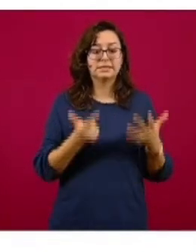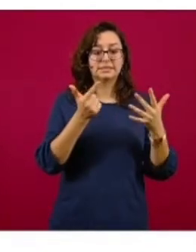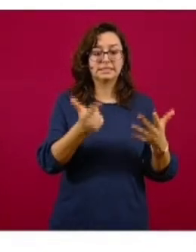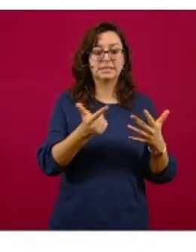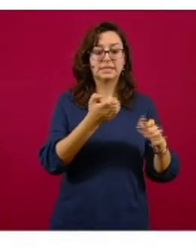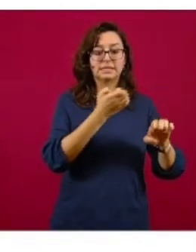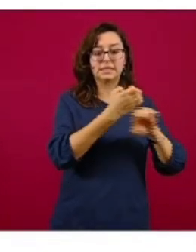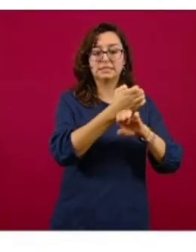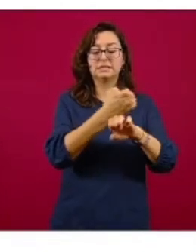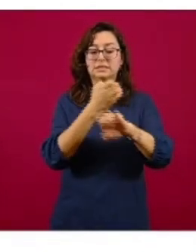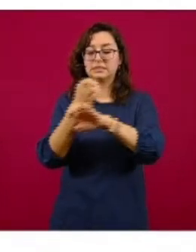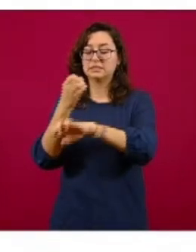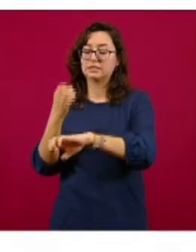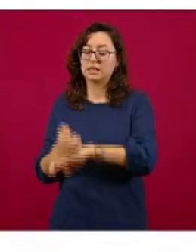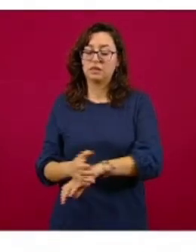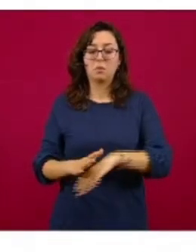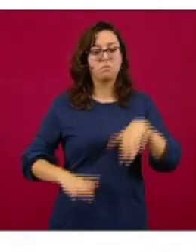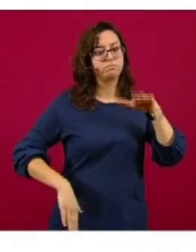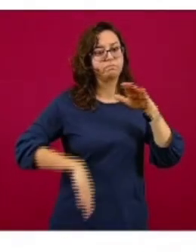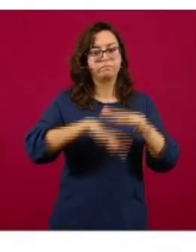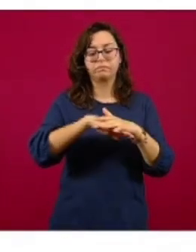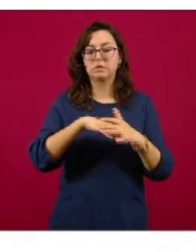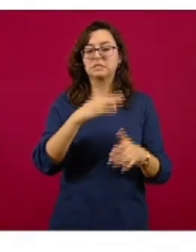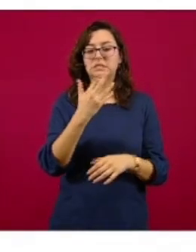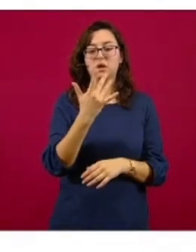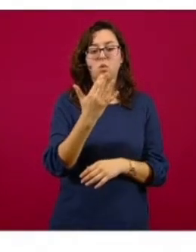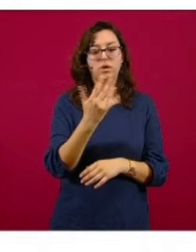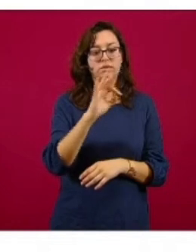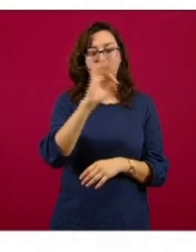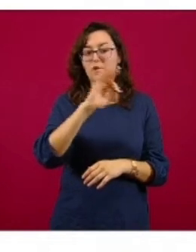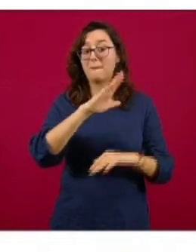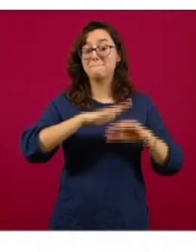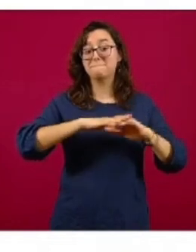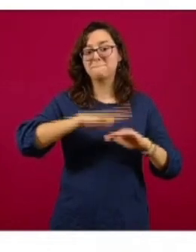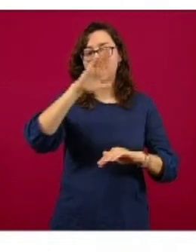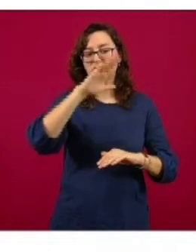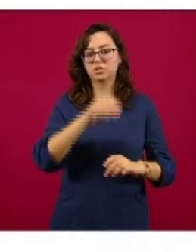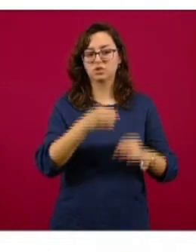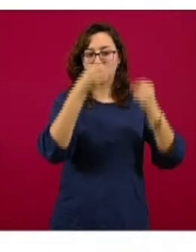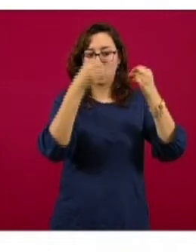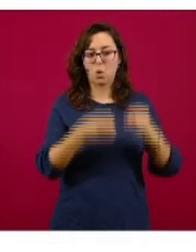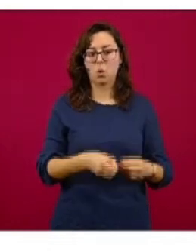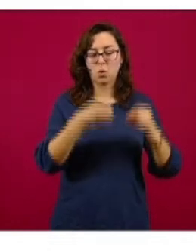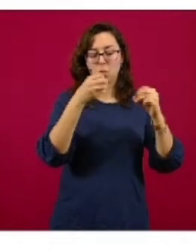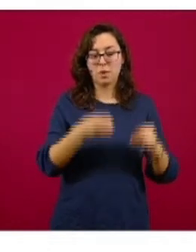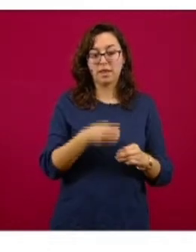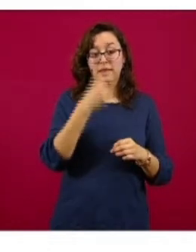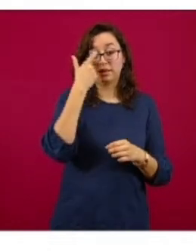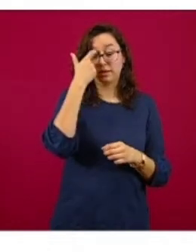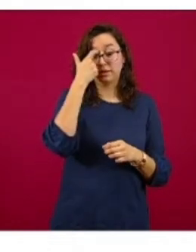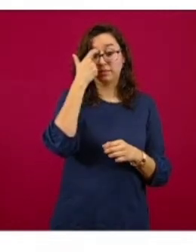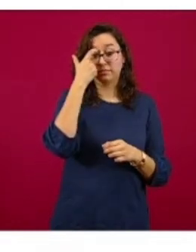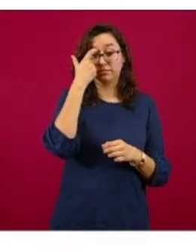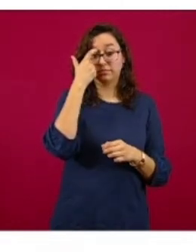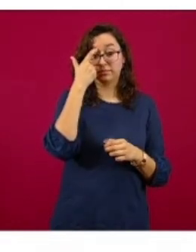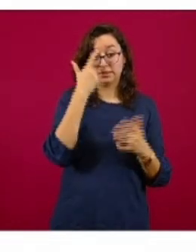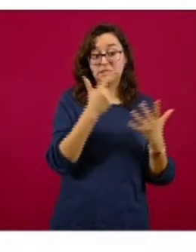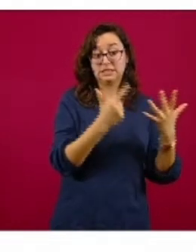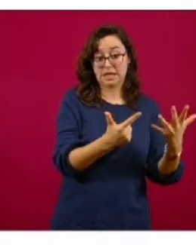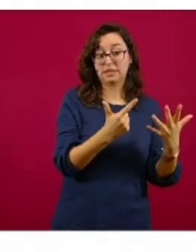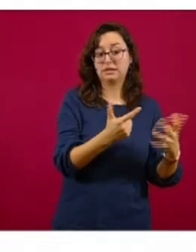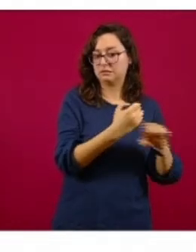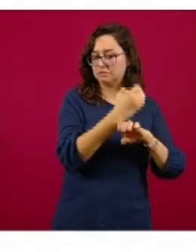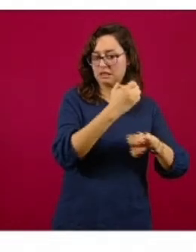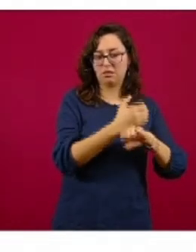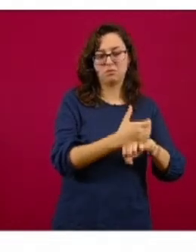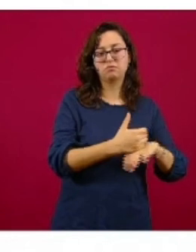superan el 50%, es decir, que tendrían más de la mitad de sus camas ocupadas, solo 7, es decir, la gran mayoría de